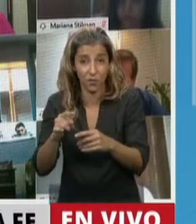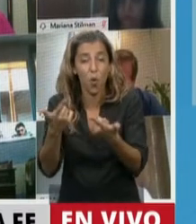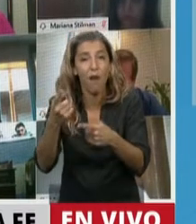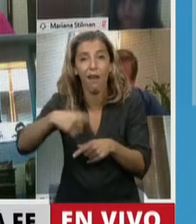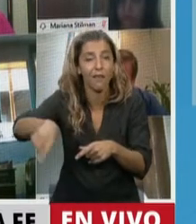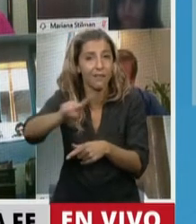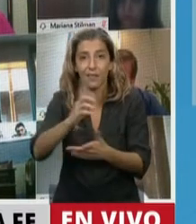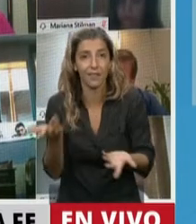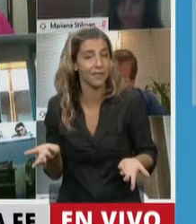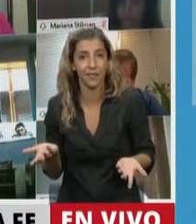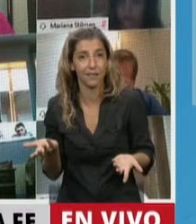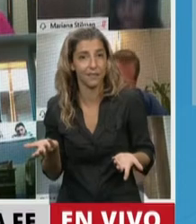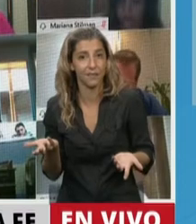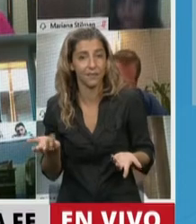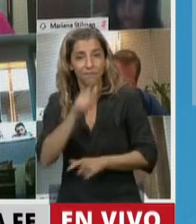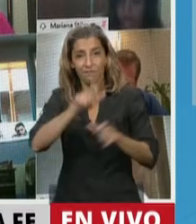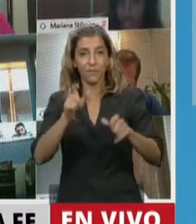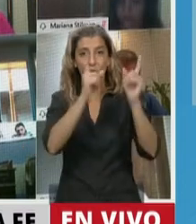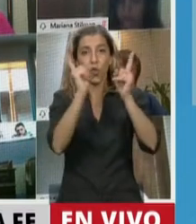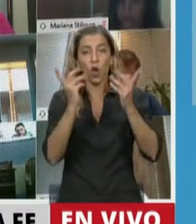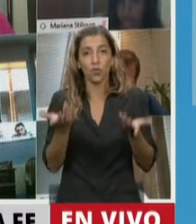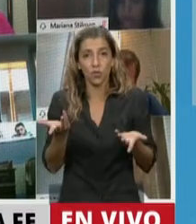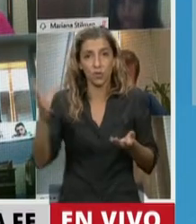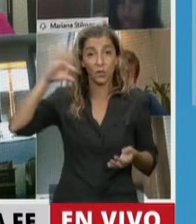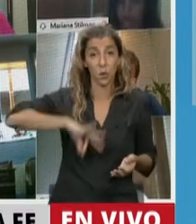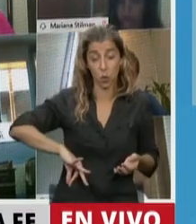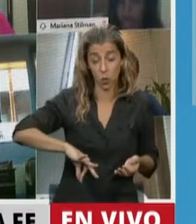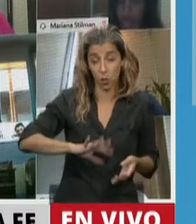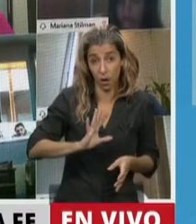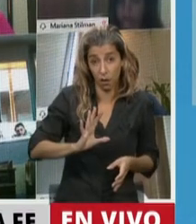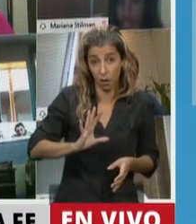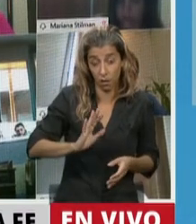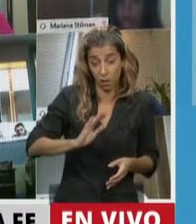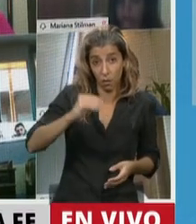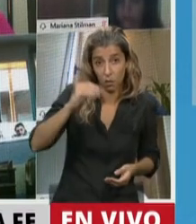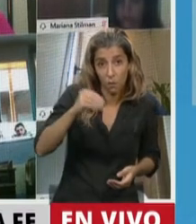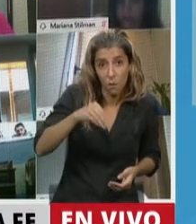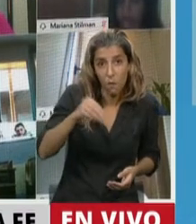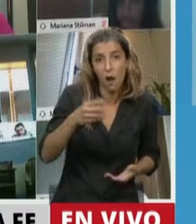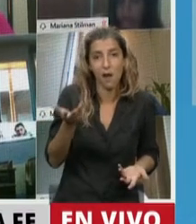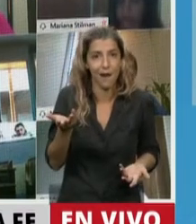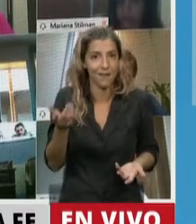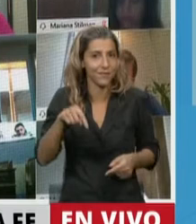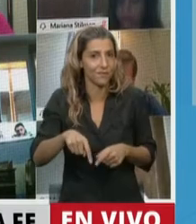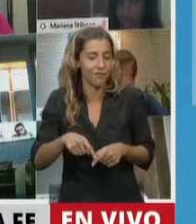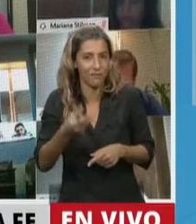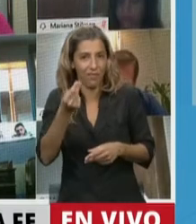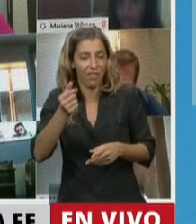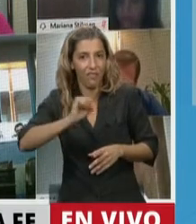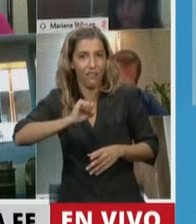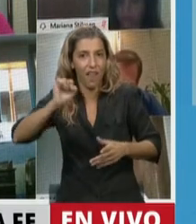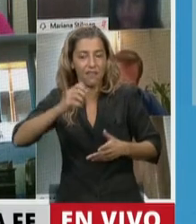Los docentes con salarios que no alcanzan a cubrir la inflación pueden